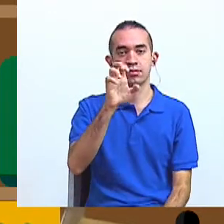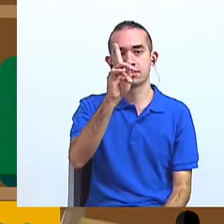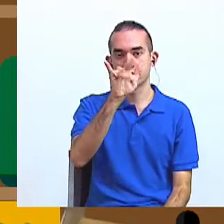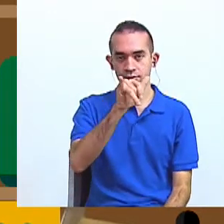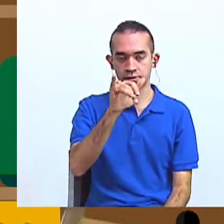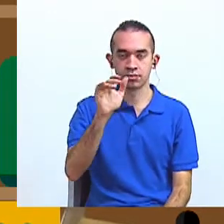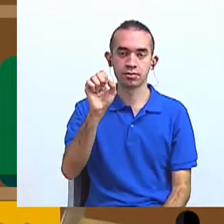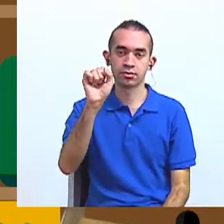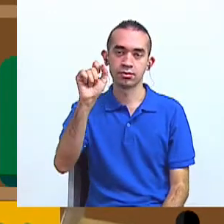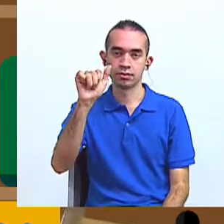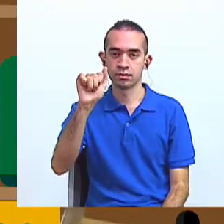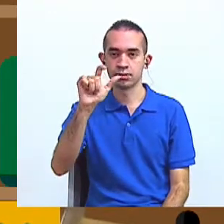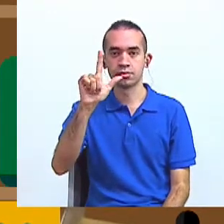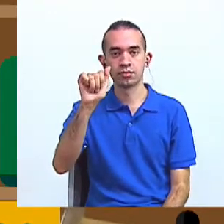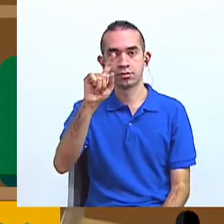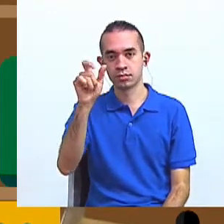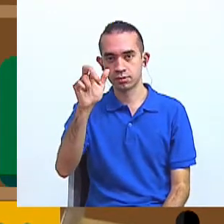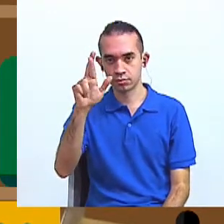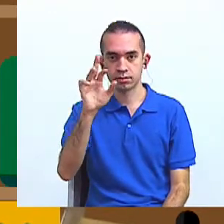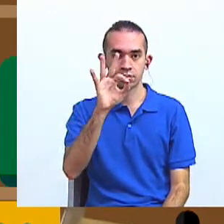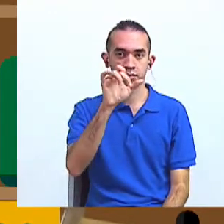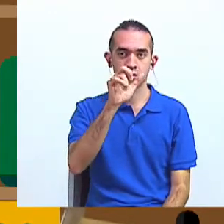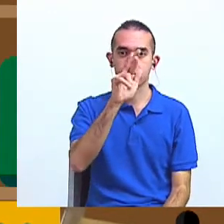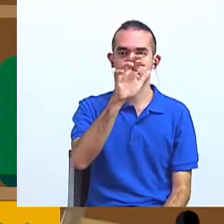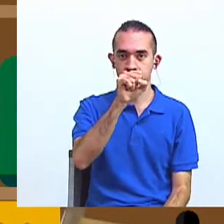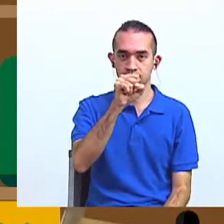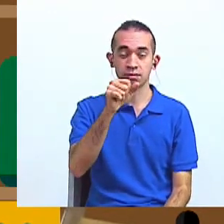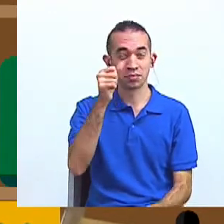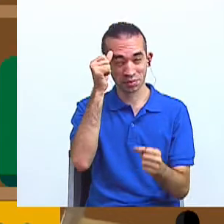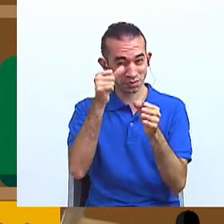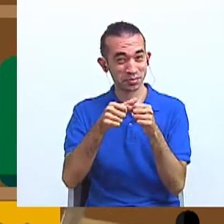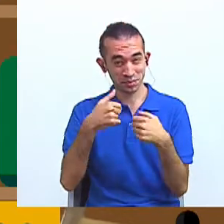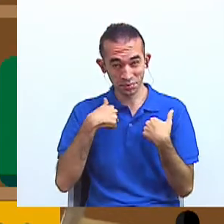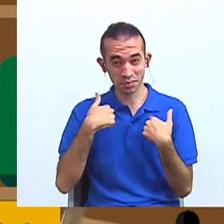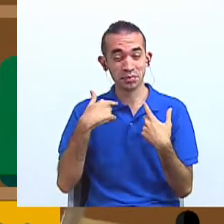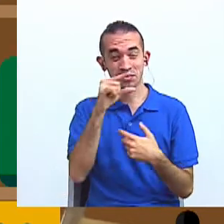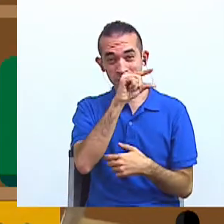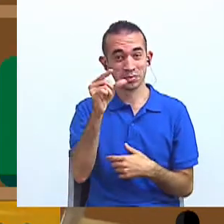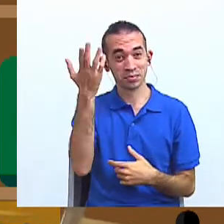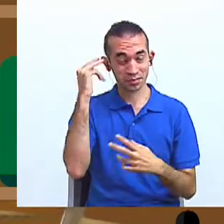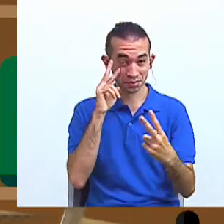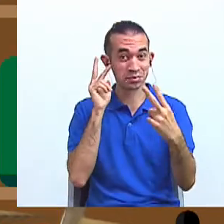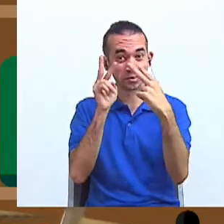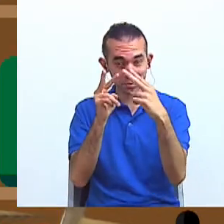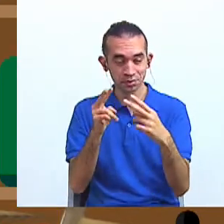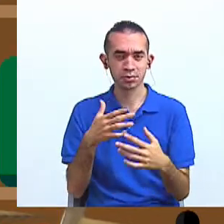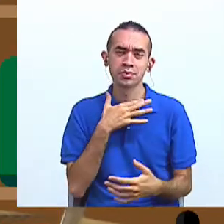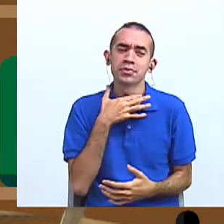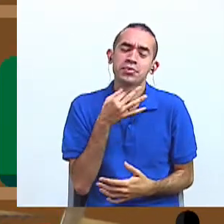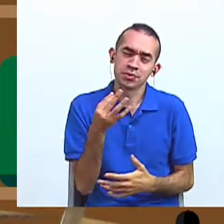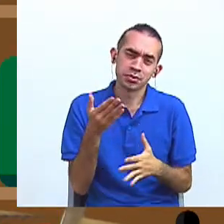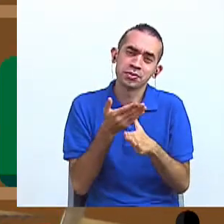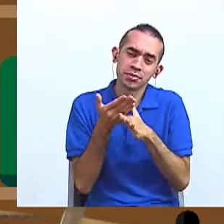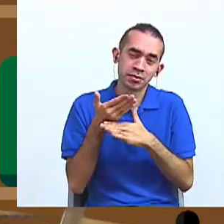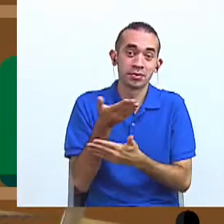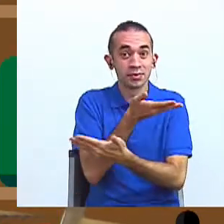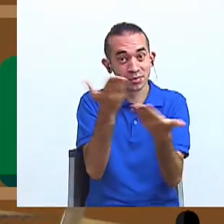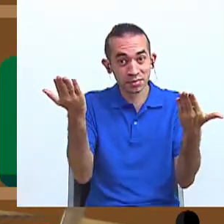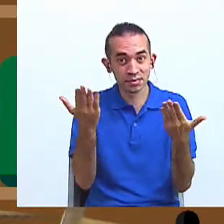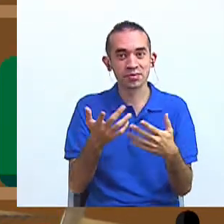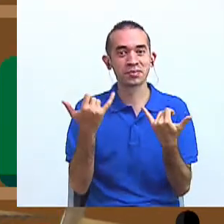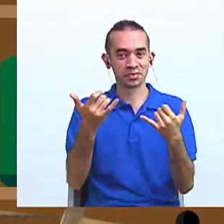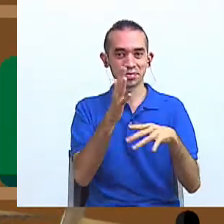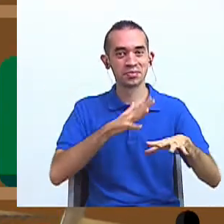Sey de Español. ¿Se acuerdan de mí? Sí, yo sé, nos vimos la semana pasada. Para mí es un placer poder compartir con ustedes estos